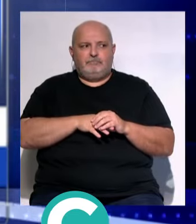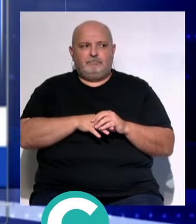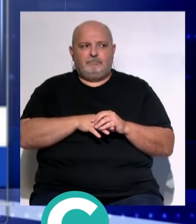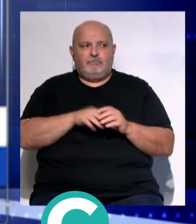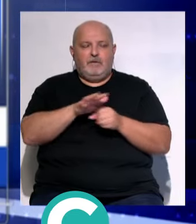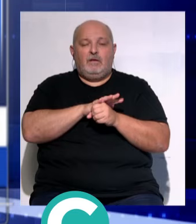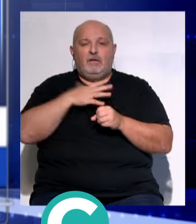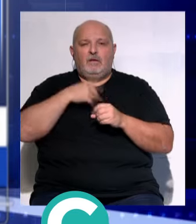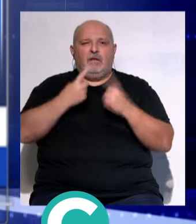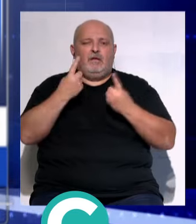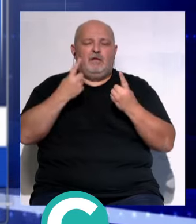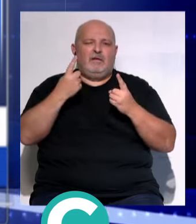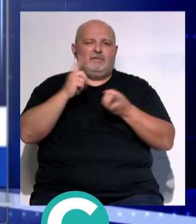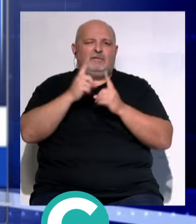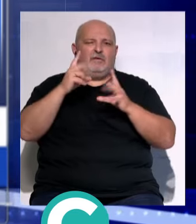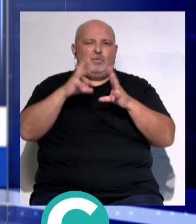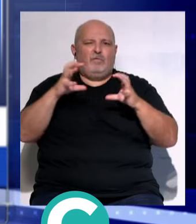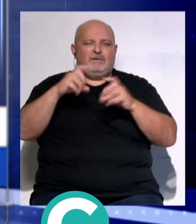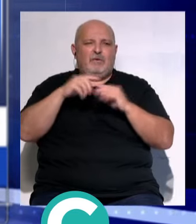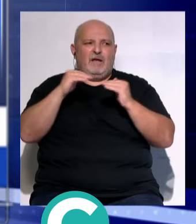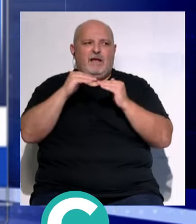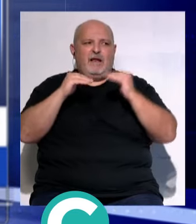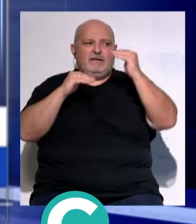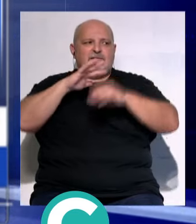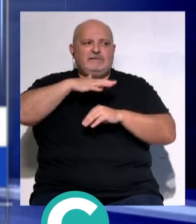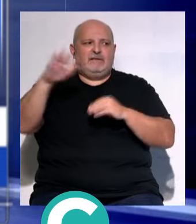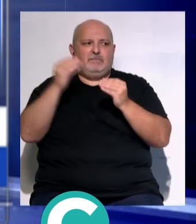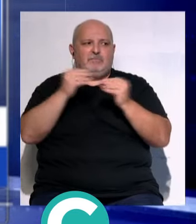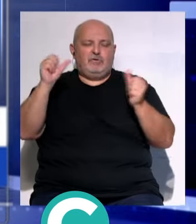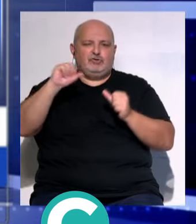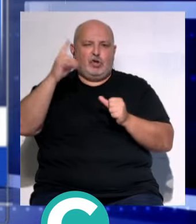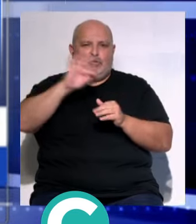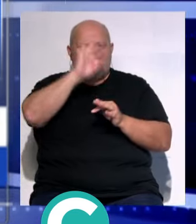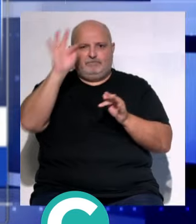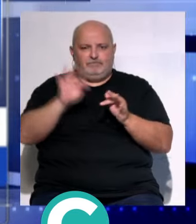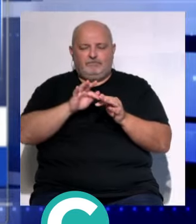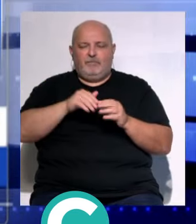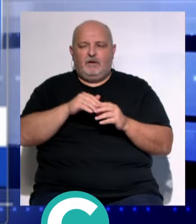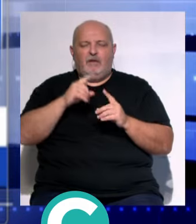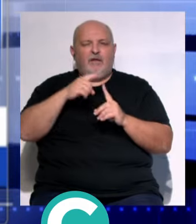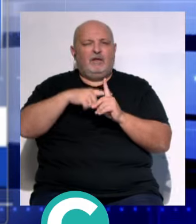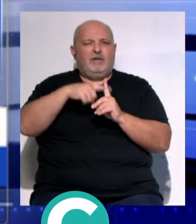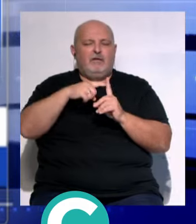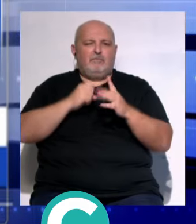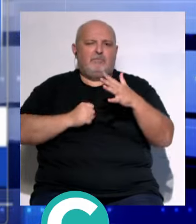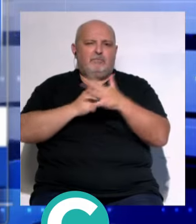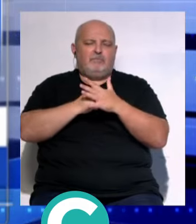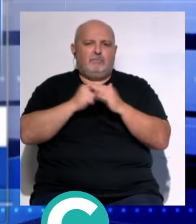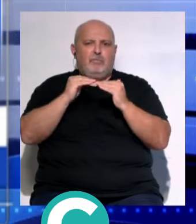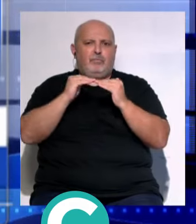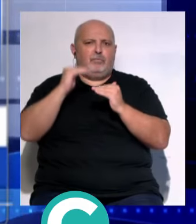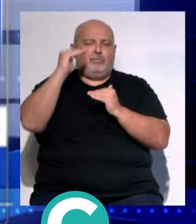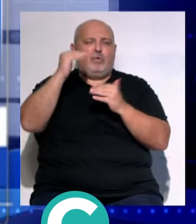Para la provincia se esperan intervalos nubosos de tipo alto en la sierra... ...y despejado en el resto. Las temperaturas máximas en